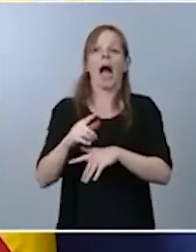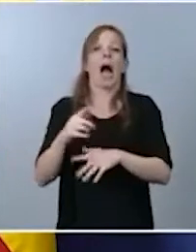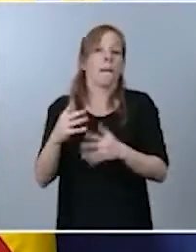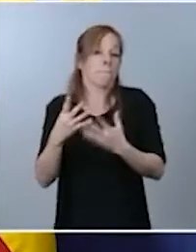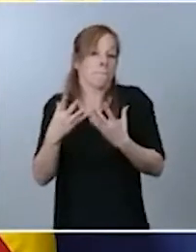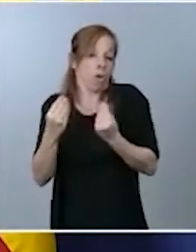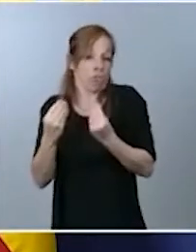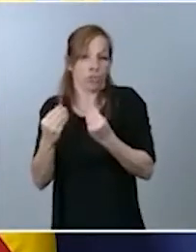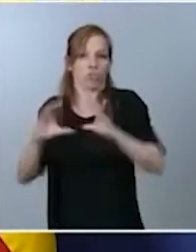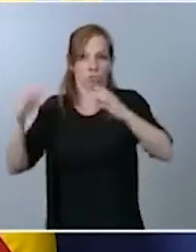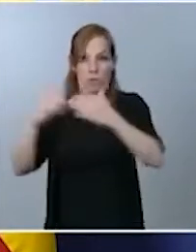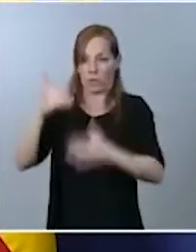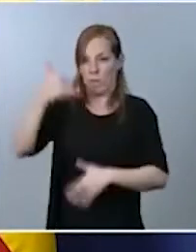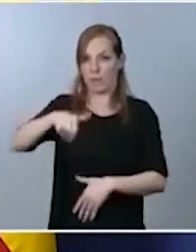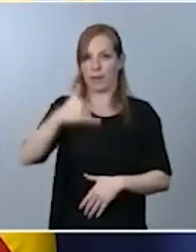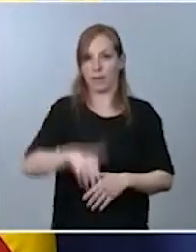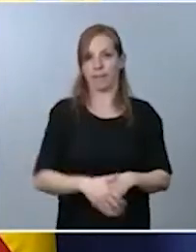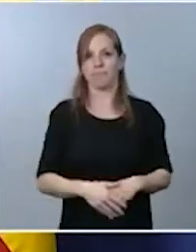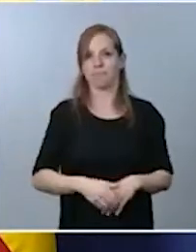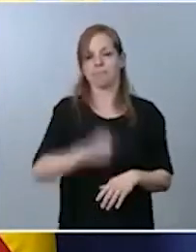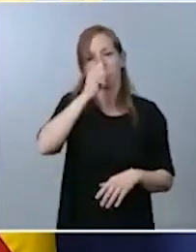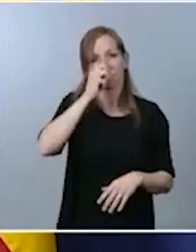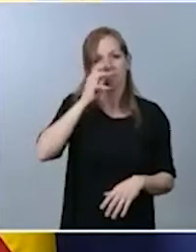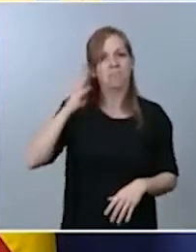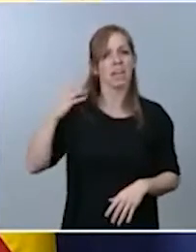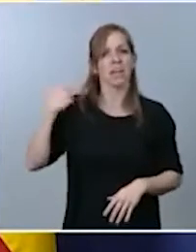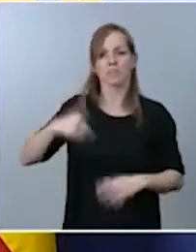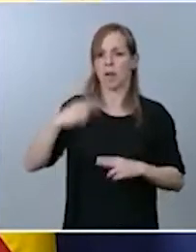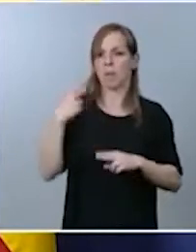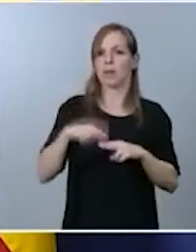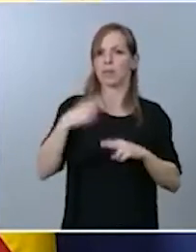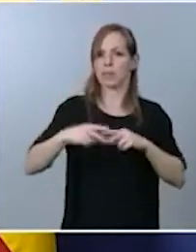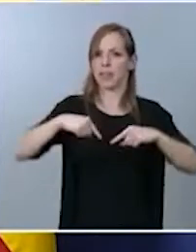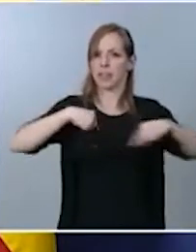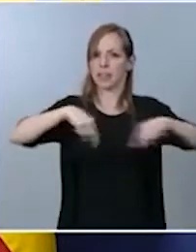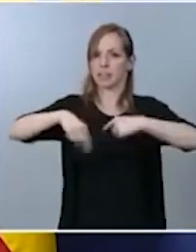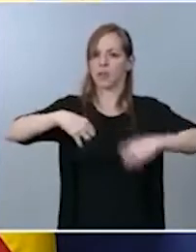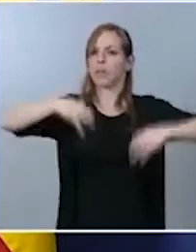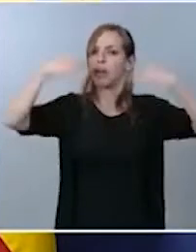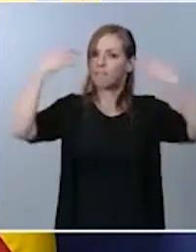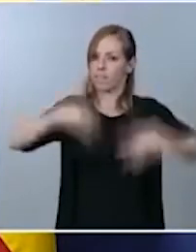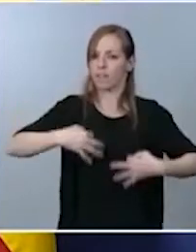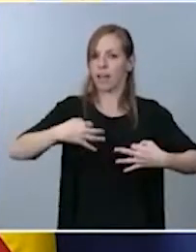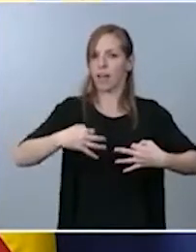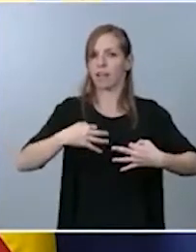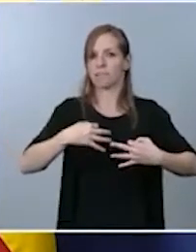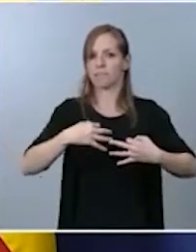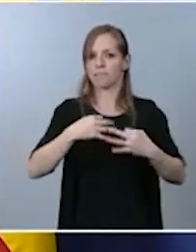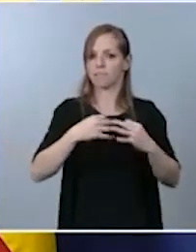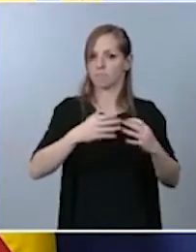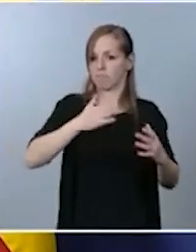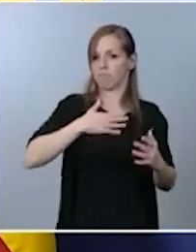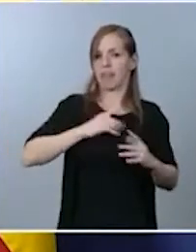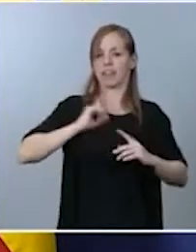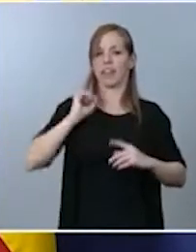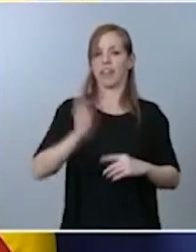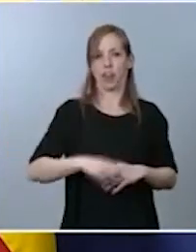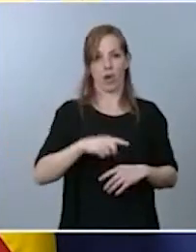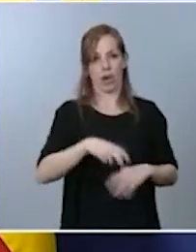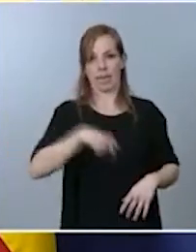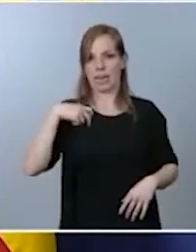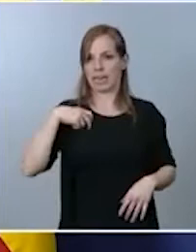hace años, las políticas de seguridad vial que desarrolla tanto la Dirección General de Tráfico como las